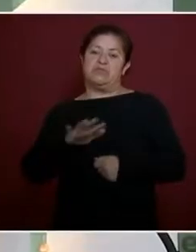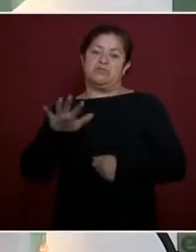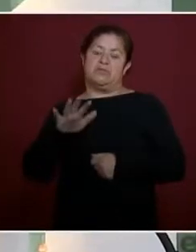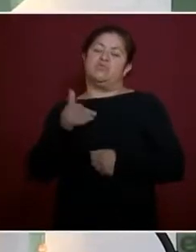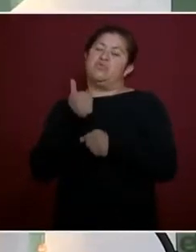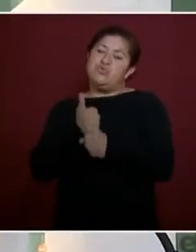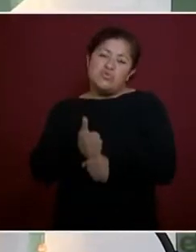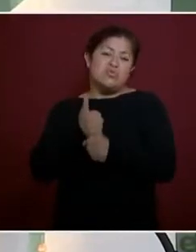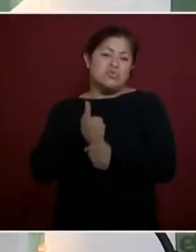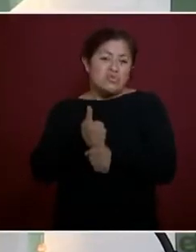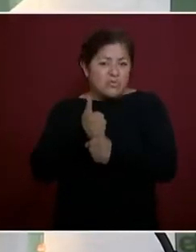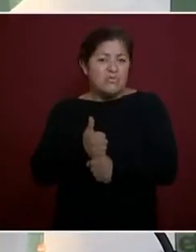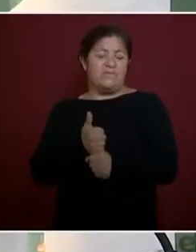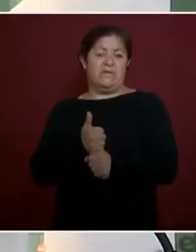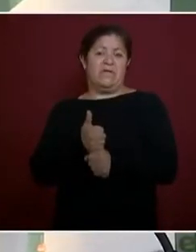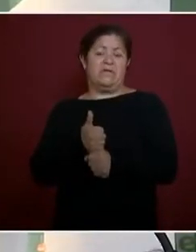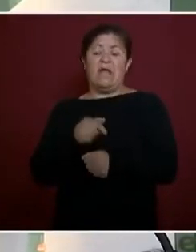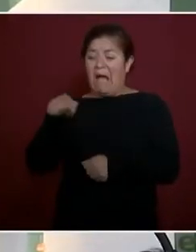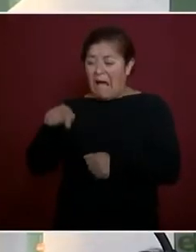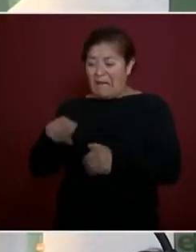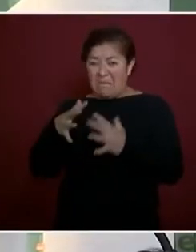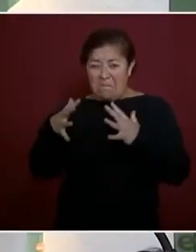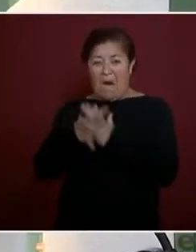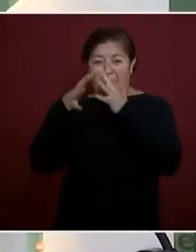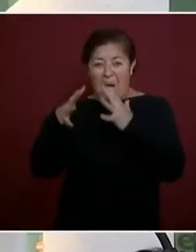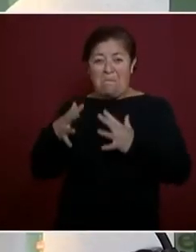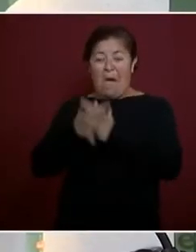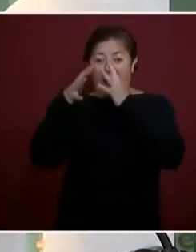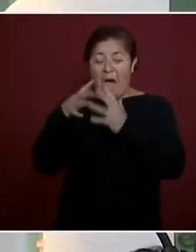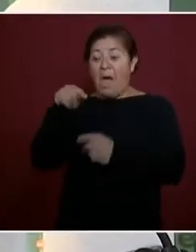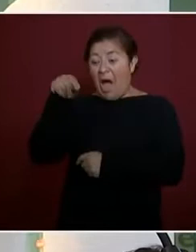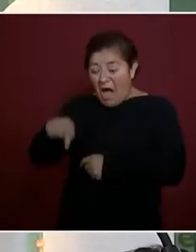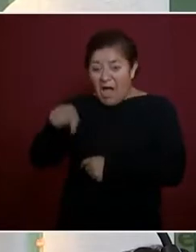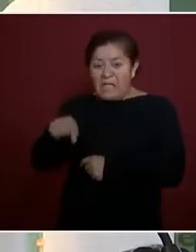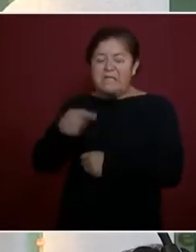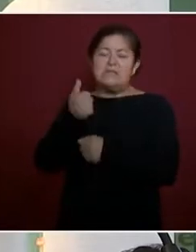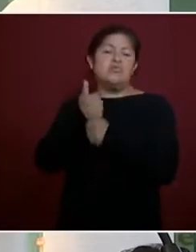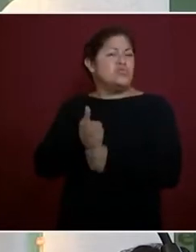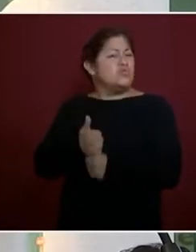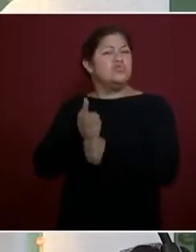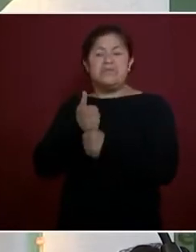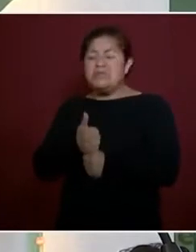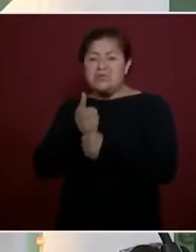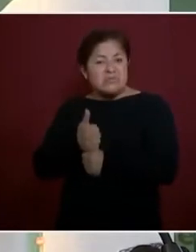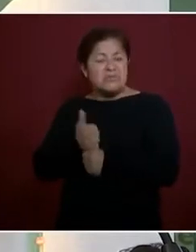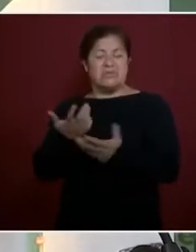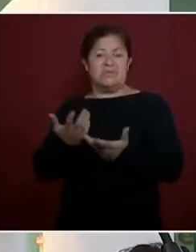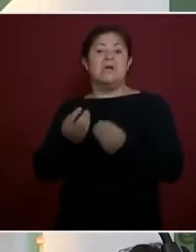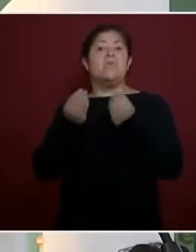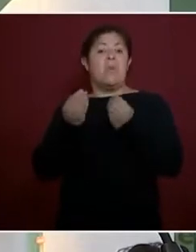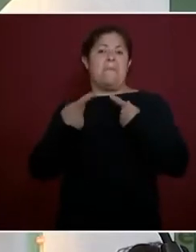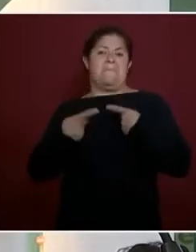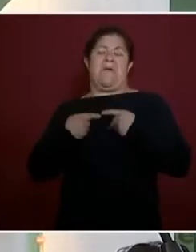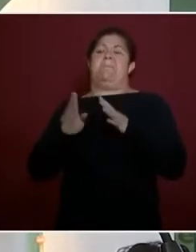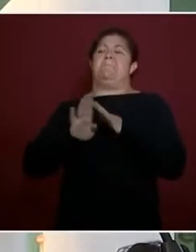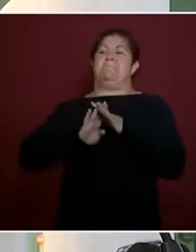se combate, hay muchos desplazados,